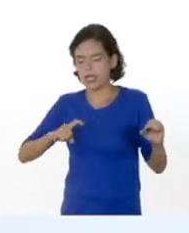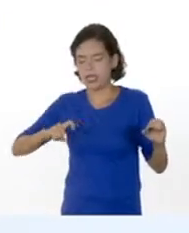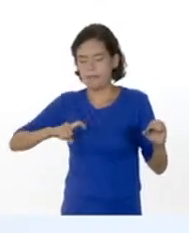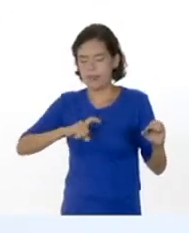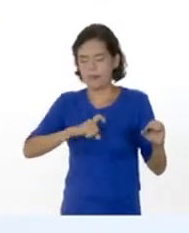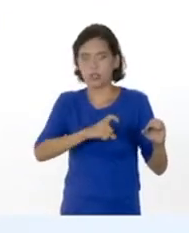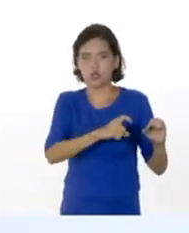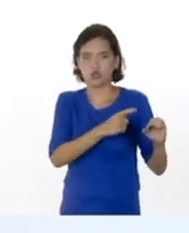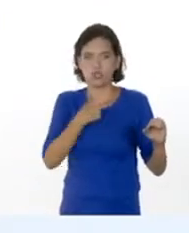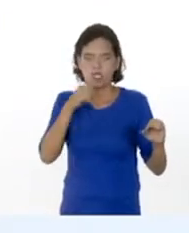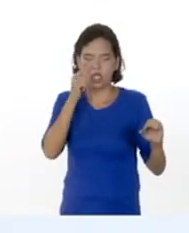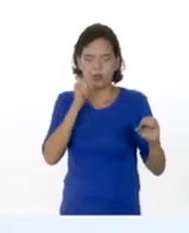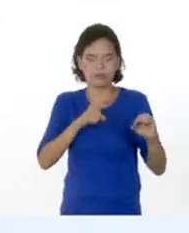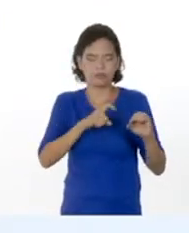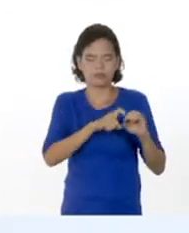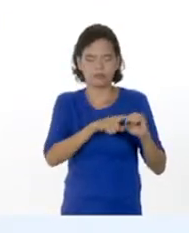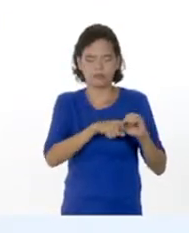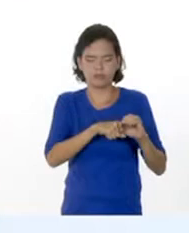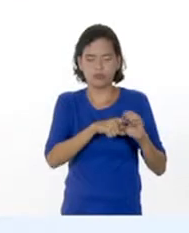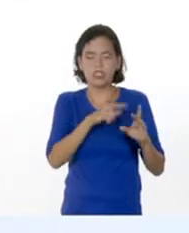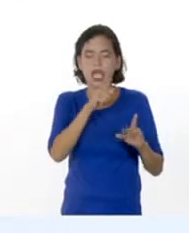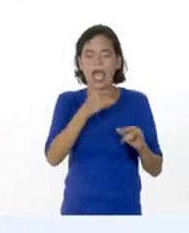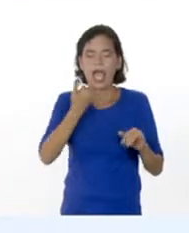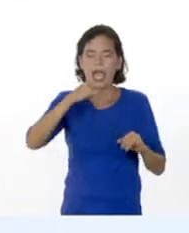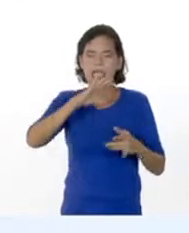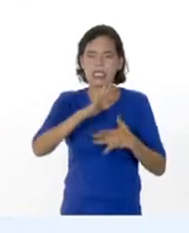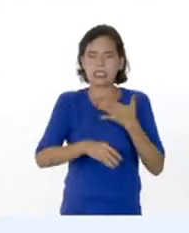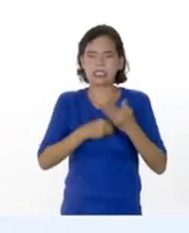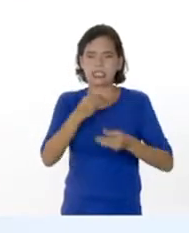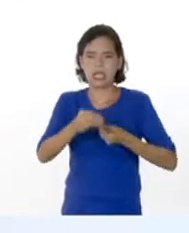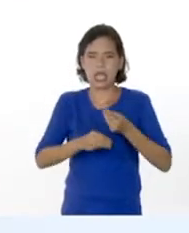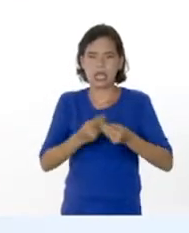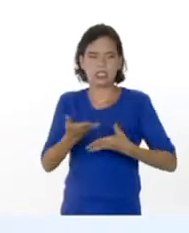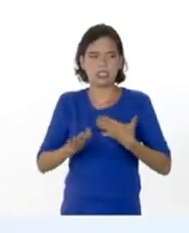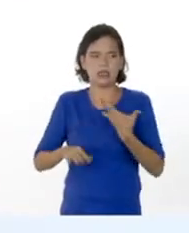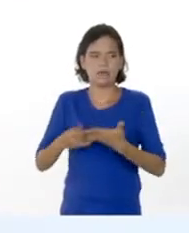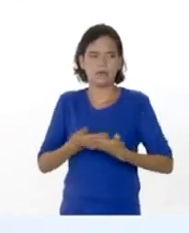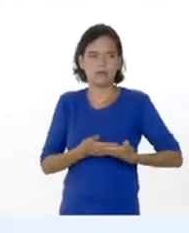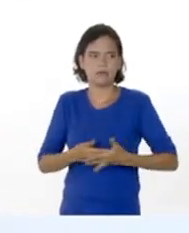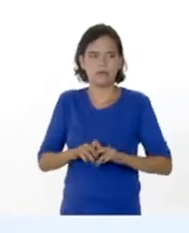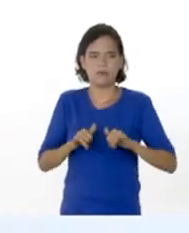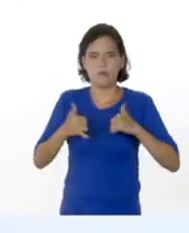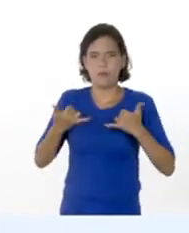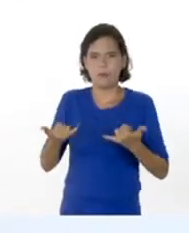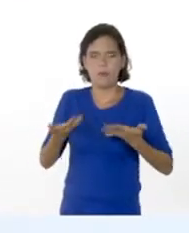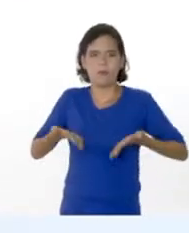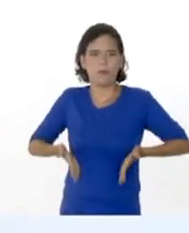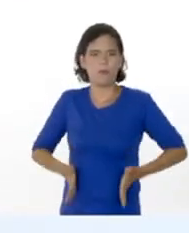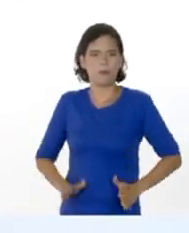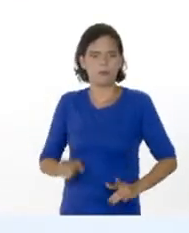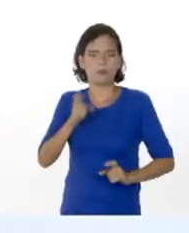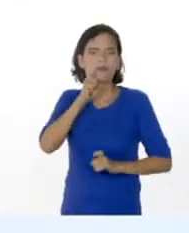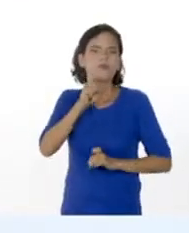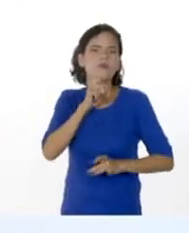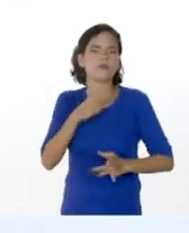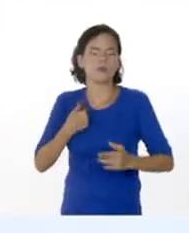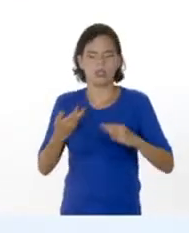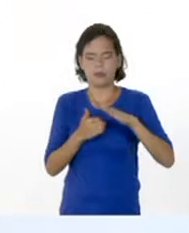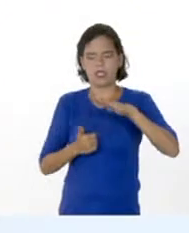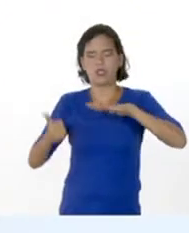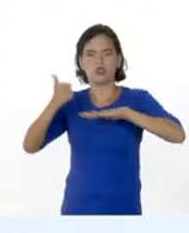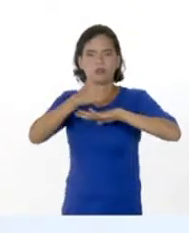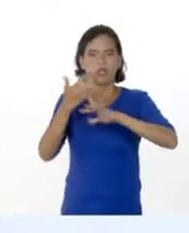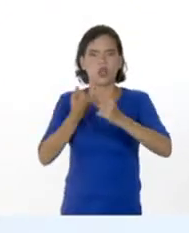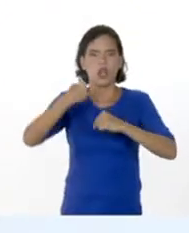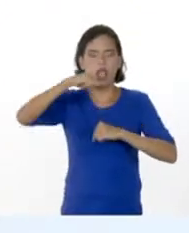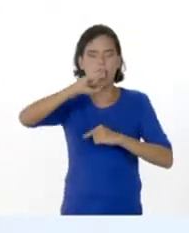óvulo y el espermatozoide? Se va a formar ese blastocito y ¿qué va a pasar? En el endometrio del útero, en la parte superior,